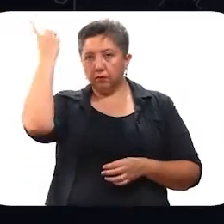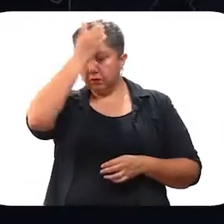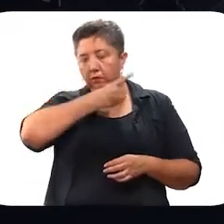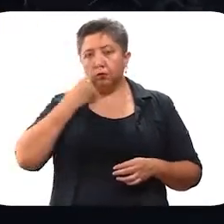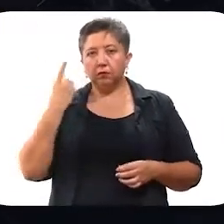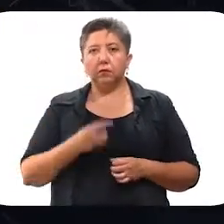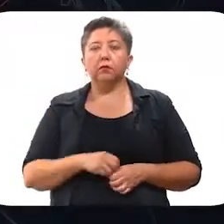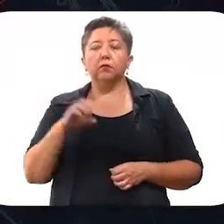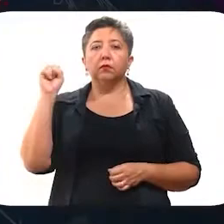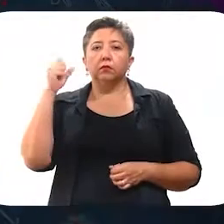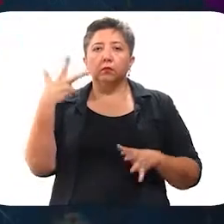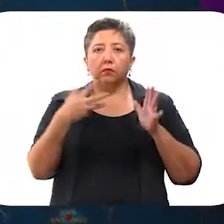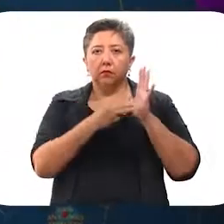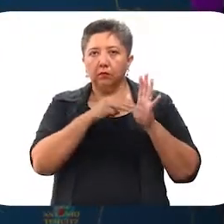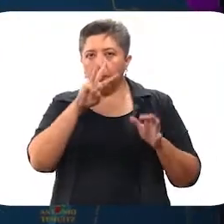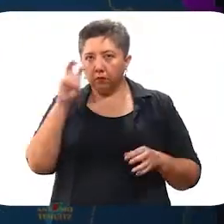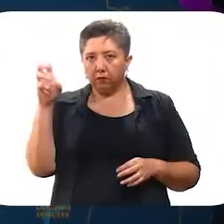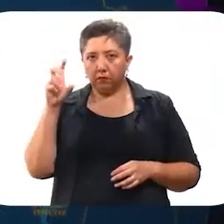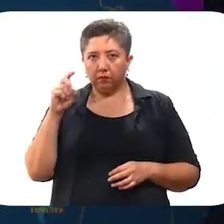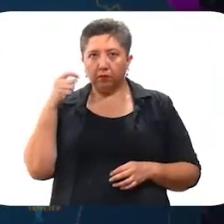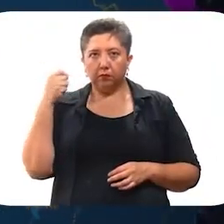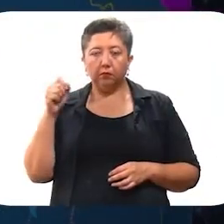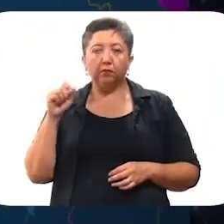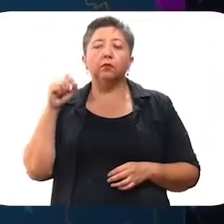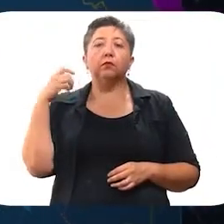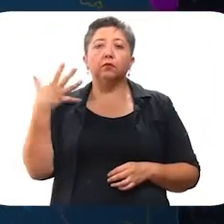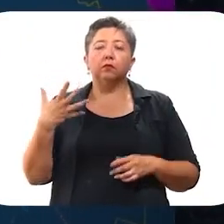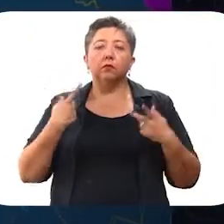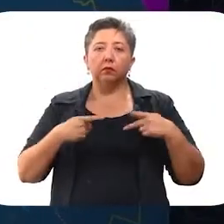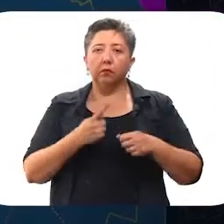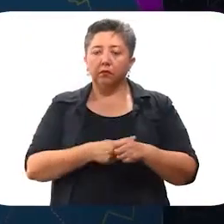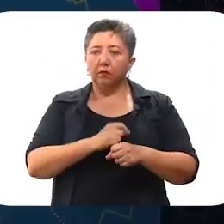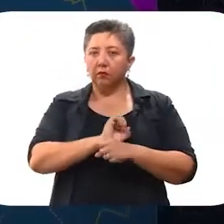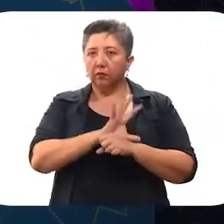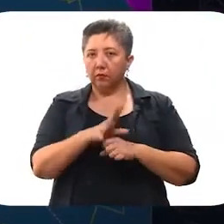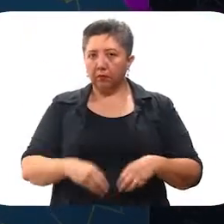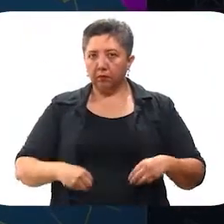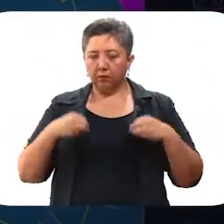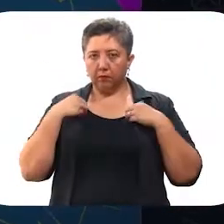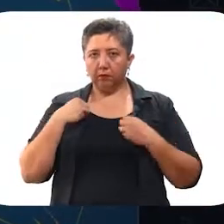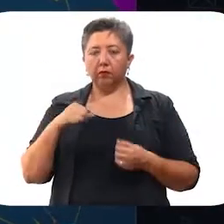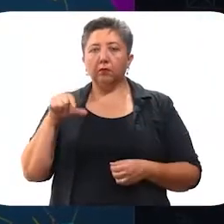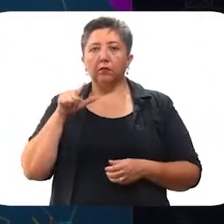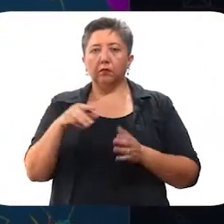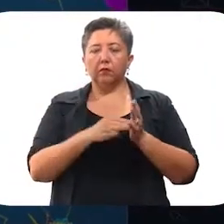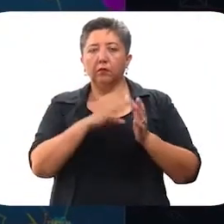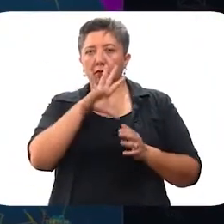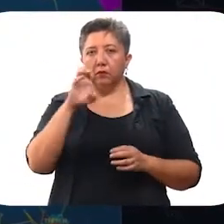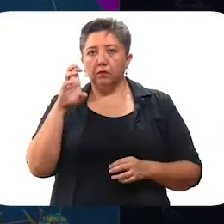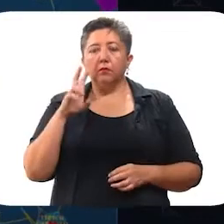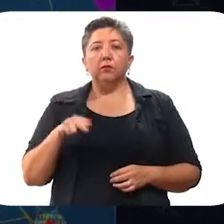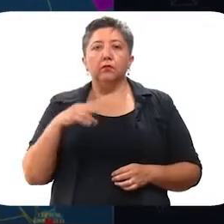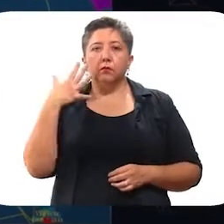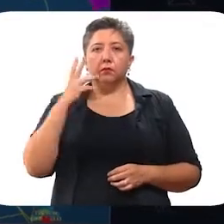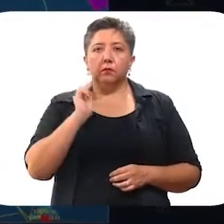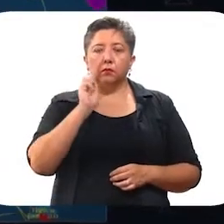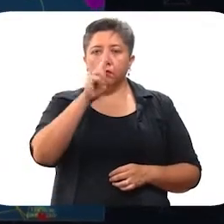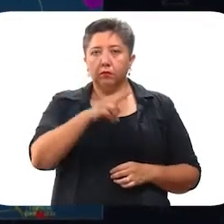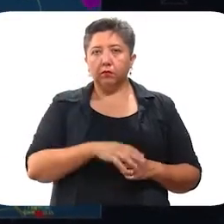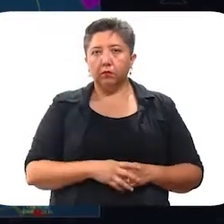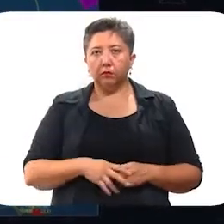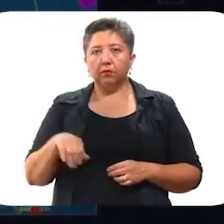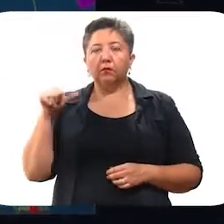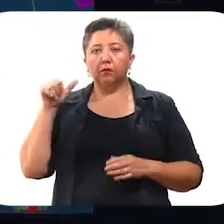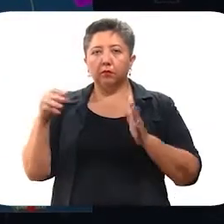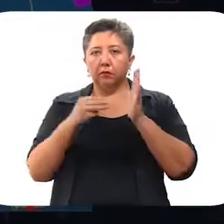325 makpakteo koronavirus. Taktu kenil 28 di febrero. Le teo beka haqbalo. 17 mil 585 tu shamanil.